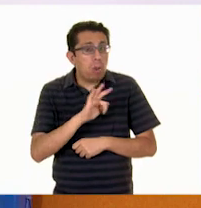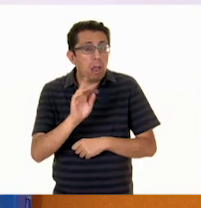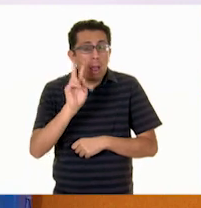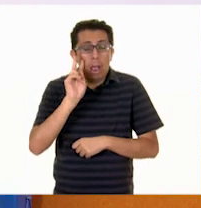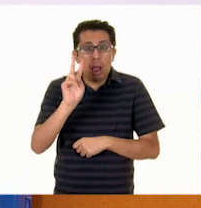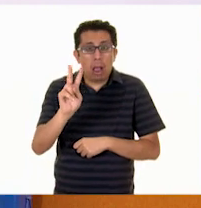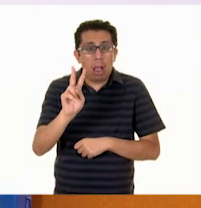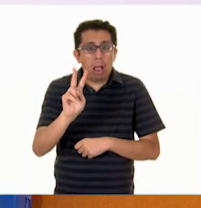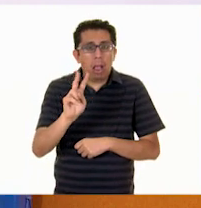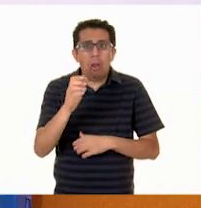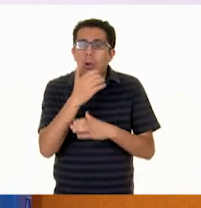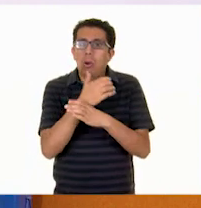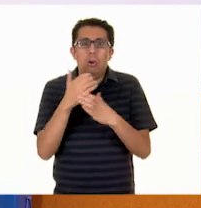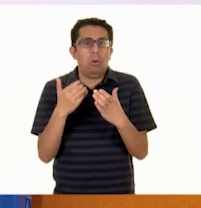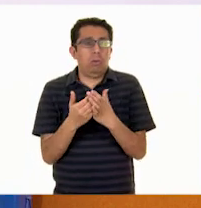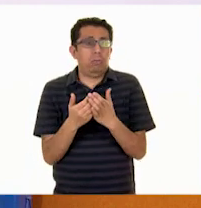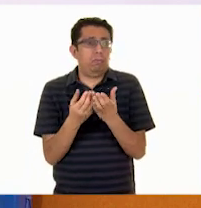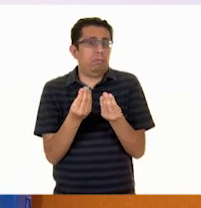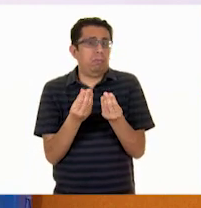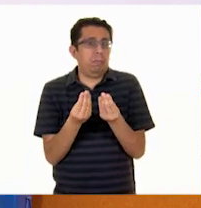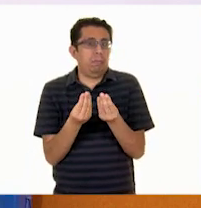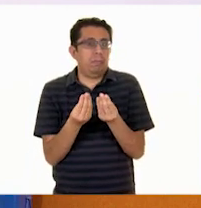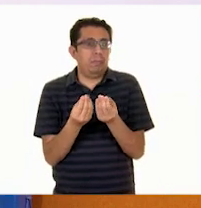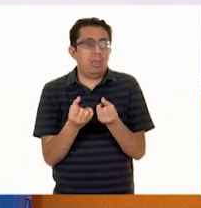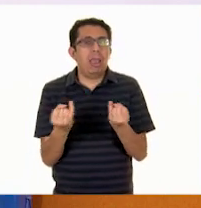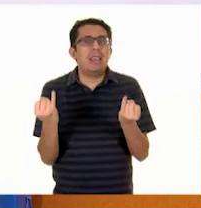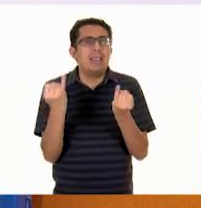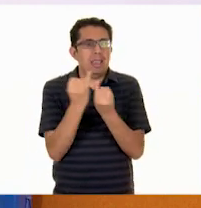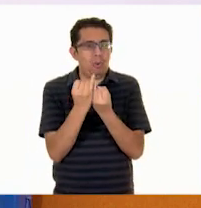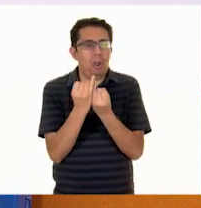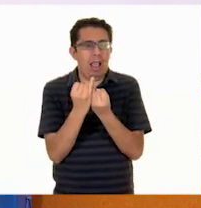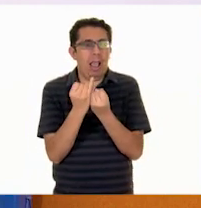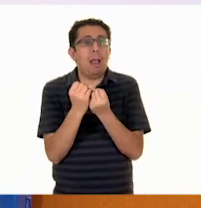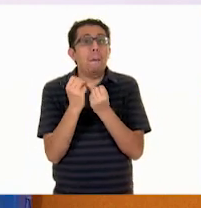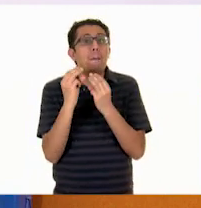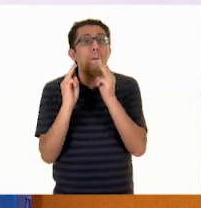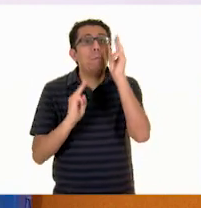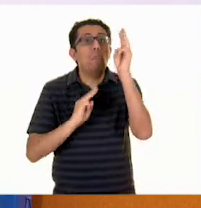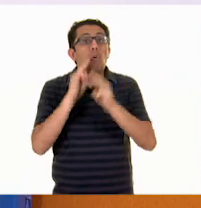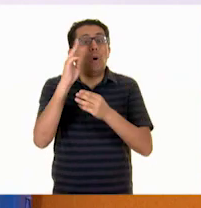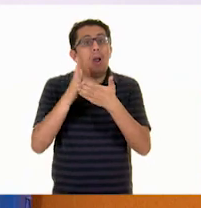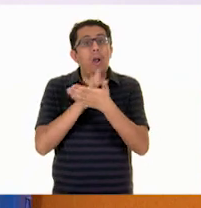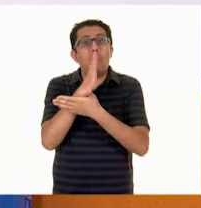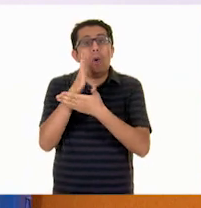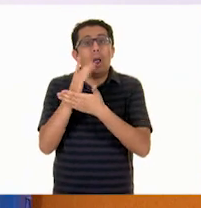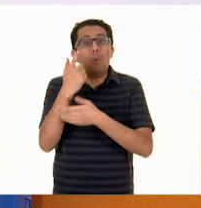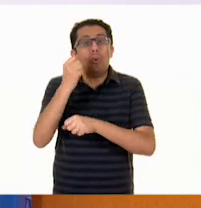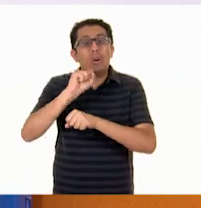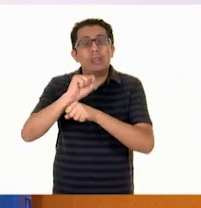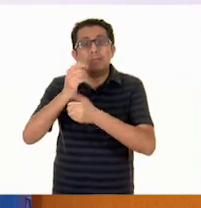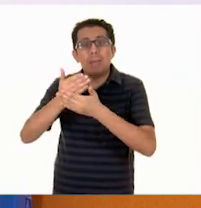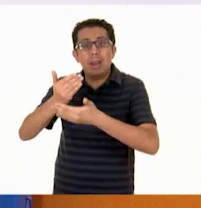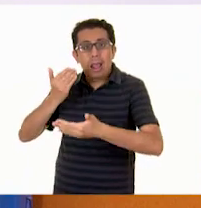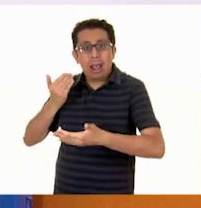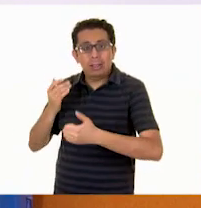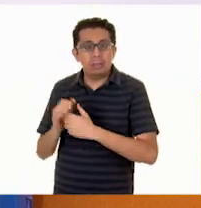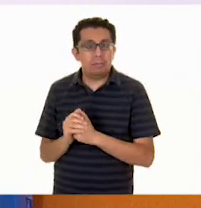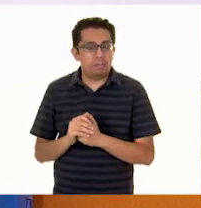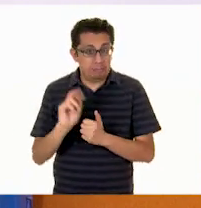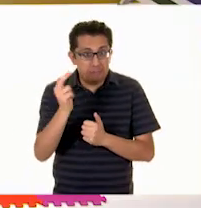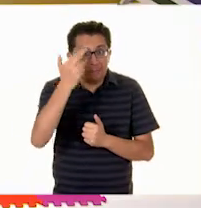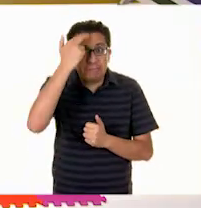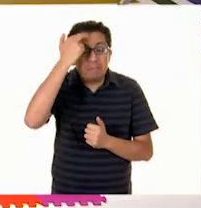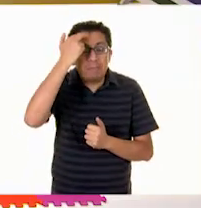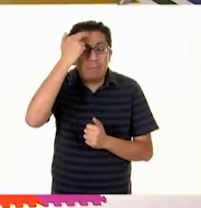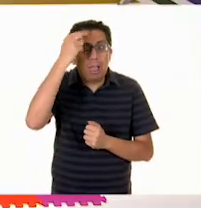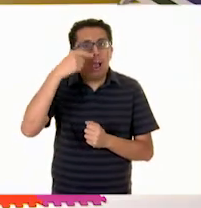infinidad de cosas, como el museo que visitamos la semana pasada. ¿Te acuerdas? ¿Te